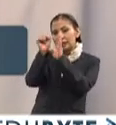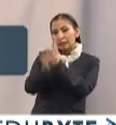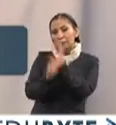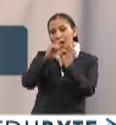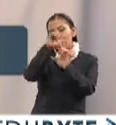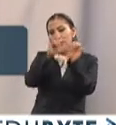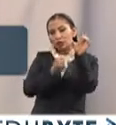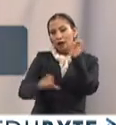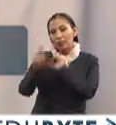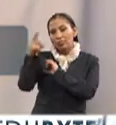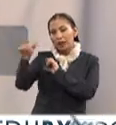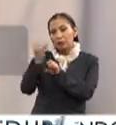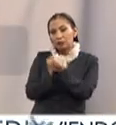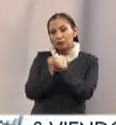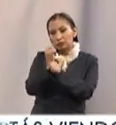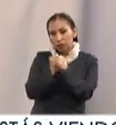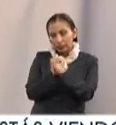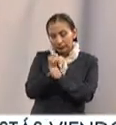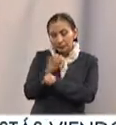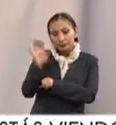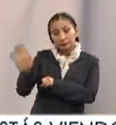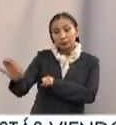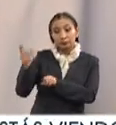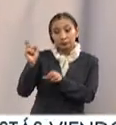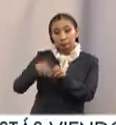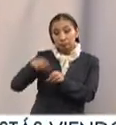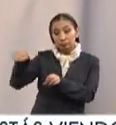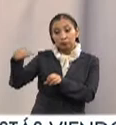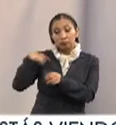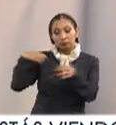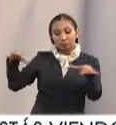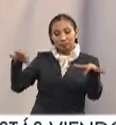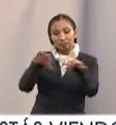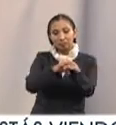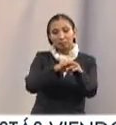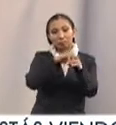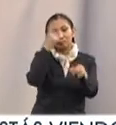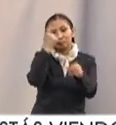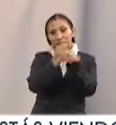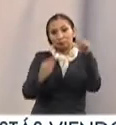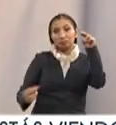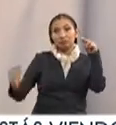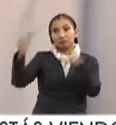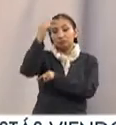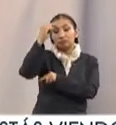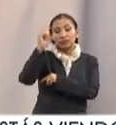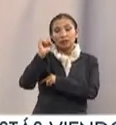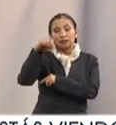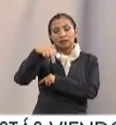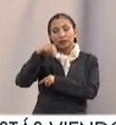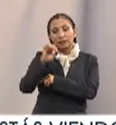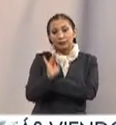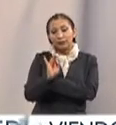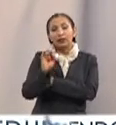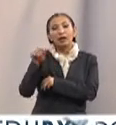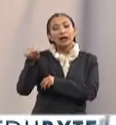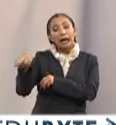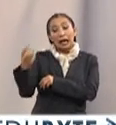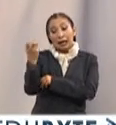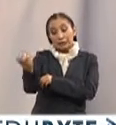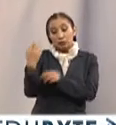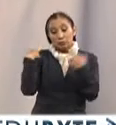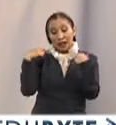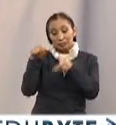Sistema Nacional de Investigadores, que son, que pertenecen al primer nivel de SNIP y estos